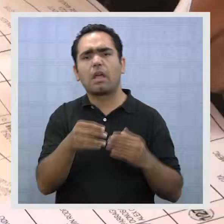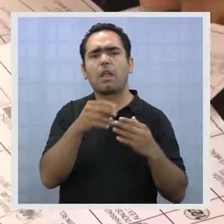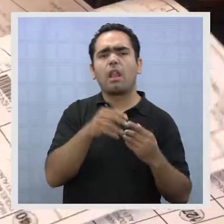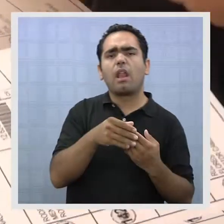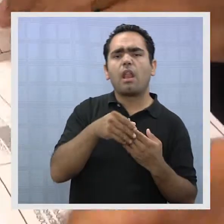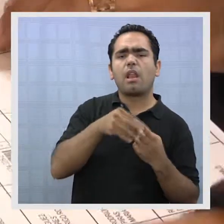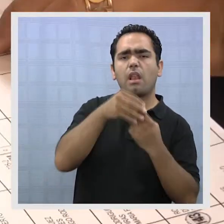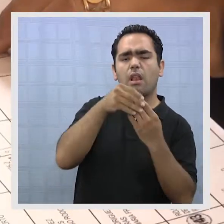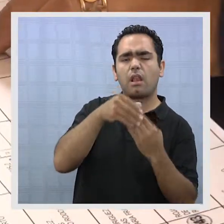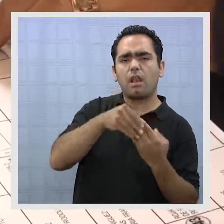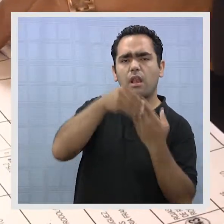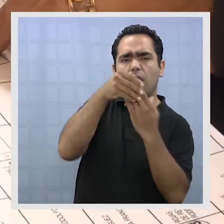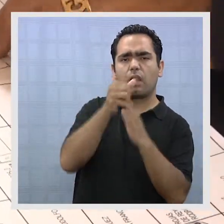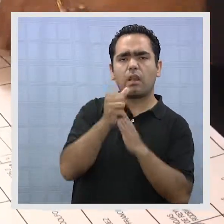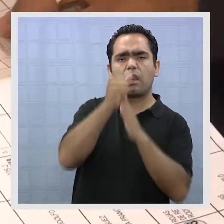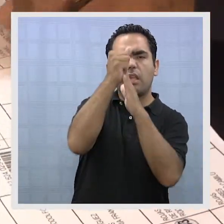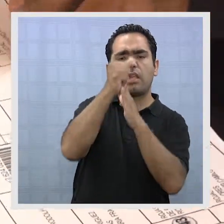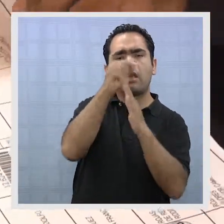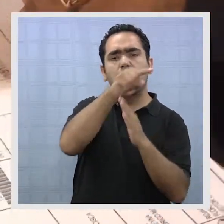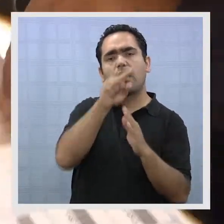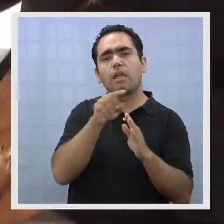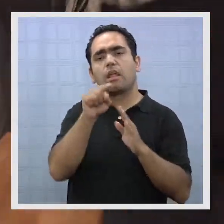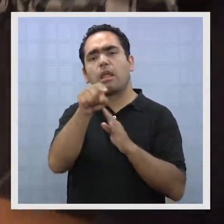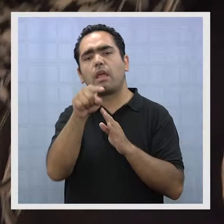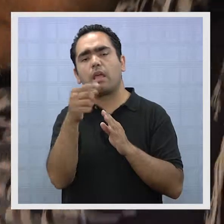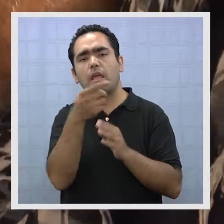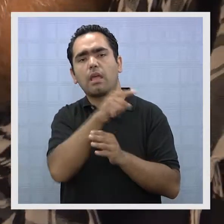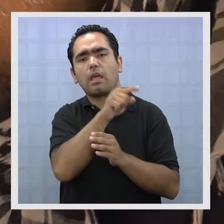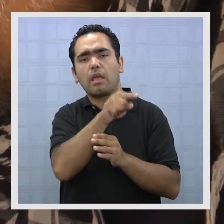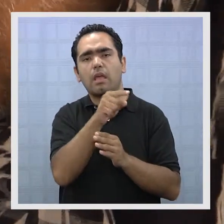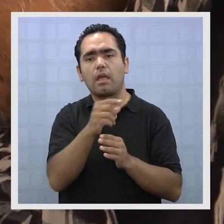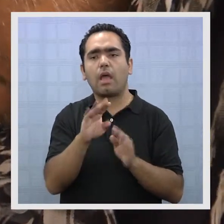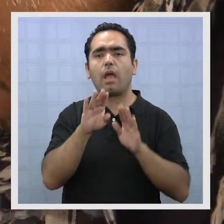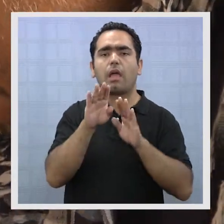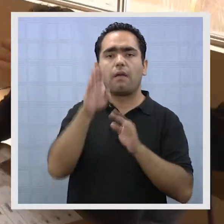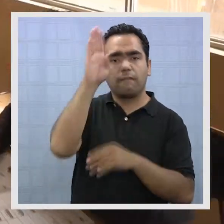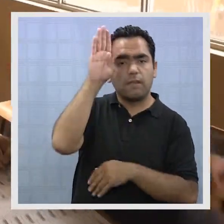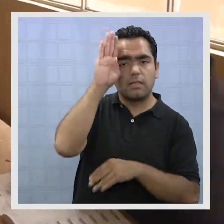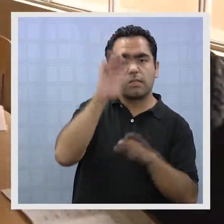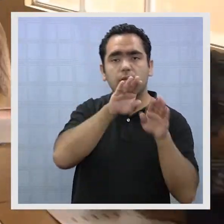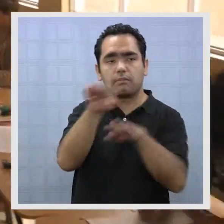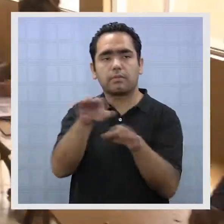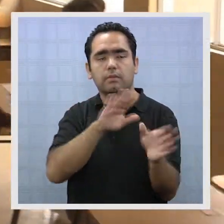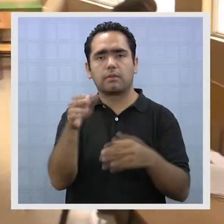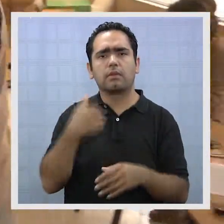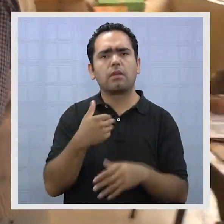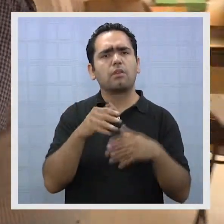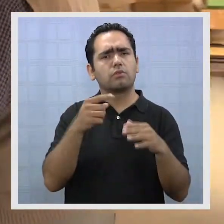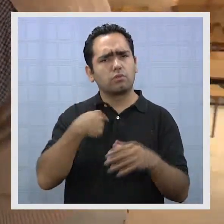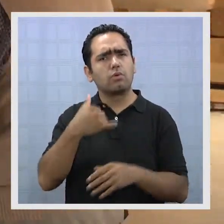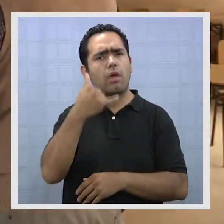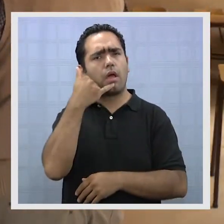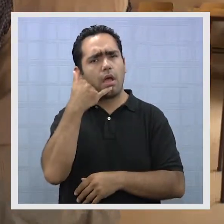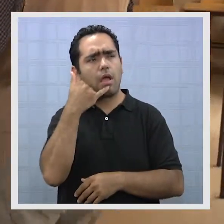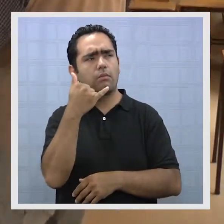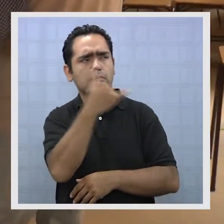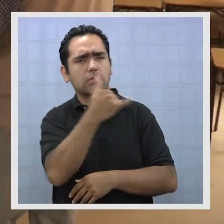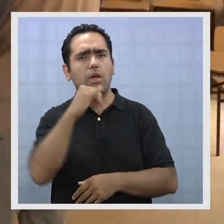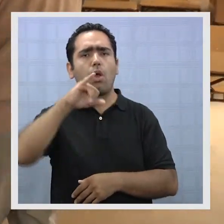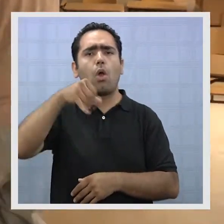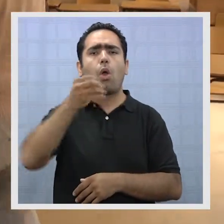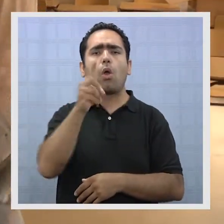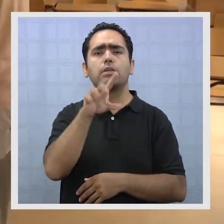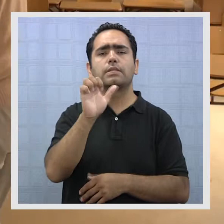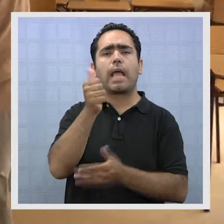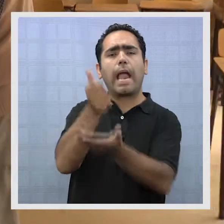MEO que apoyaría a Michel Bachelet. A nosotros nos sorprende, porque yo acabo de hablar ayer en la tarde con José Fernando Muñoz, el alcalde de Pozo